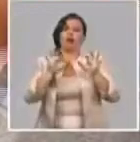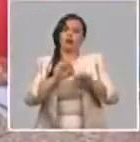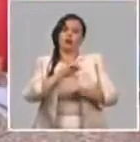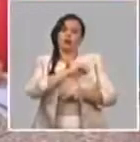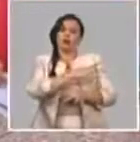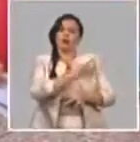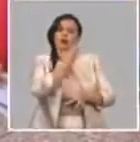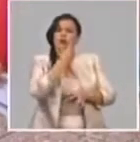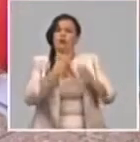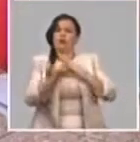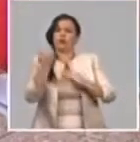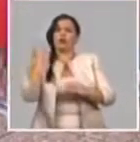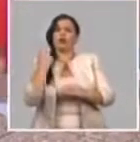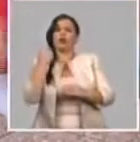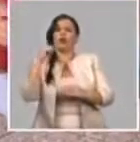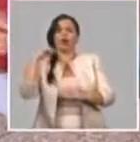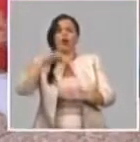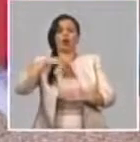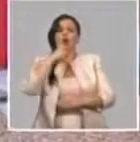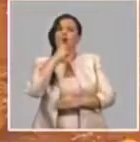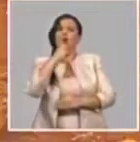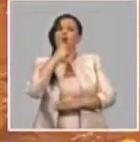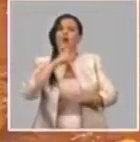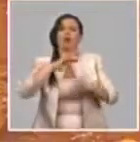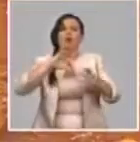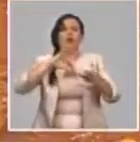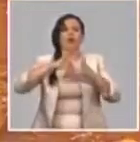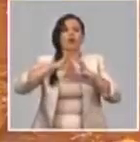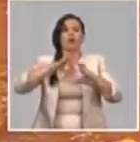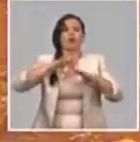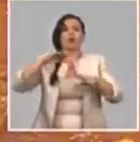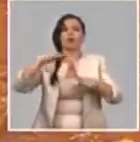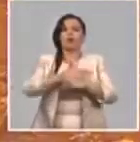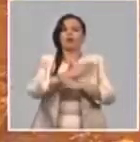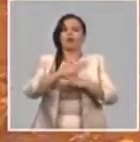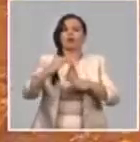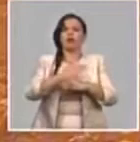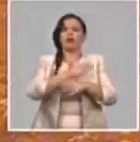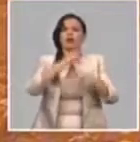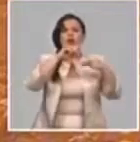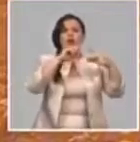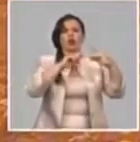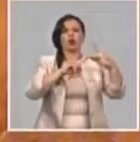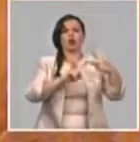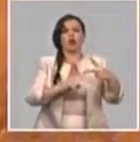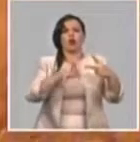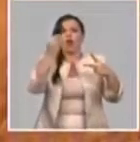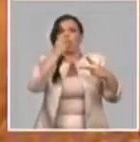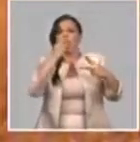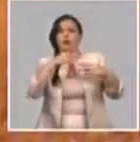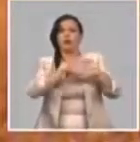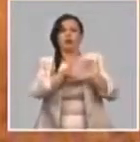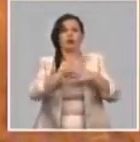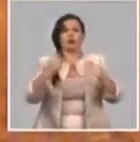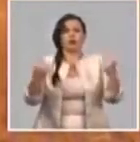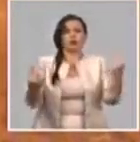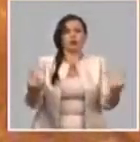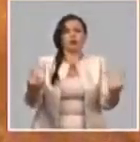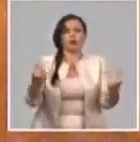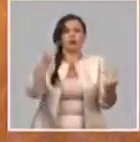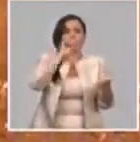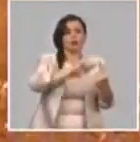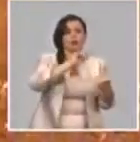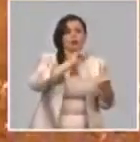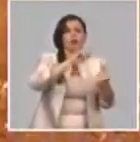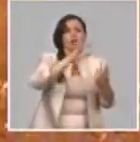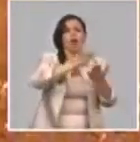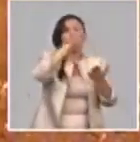Estamos atendiendo de forma diferenciada dos balances de alimento muy importantes por el país, que es el caso del arroz y